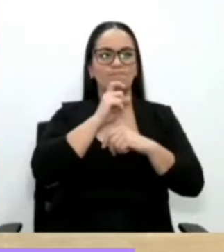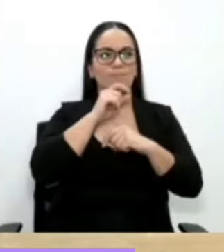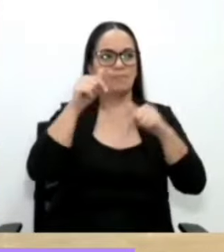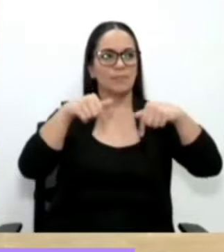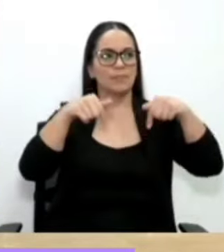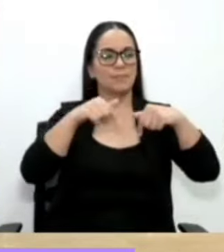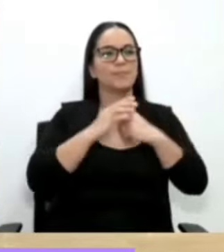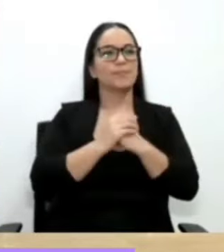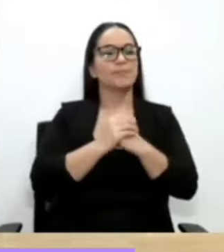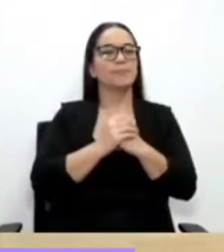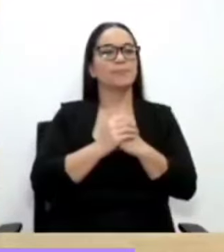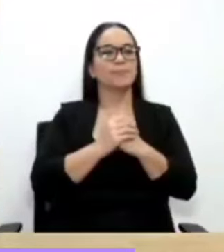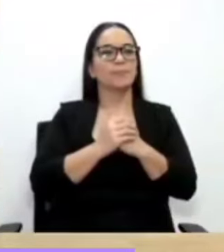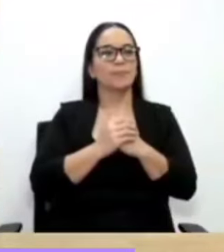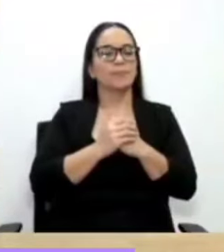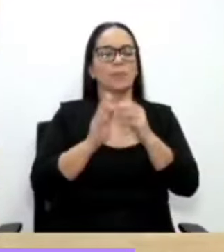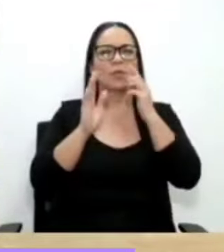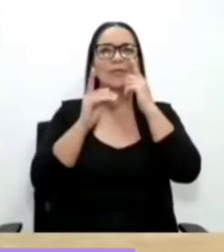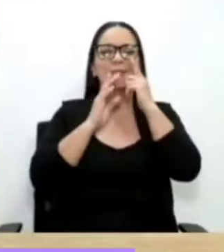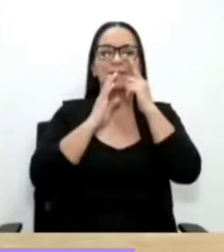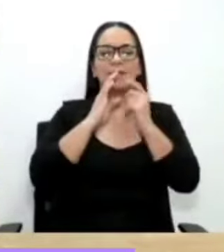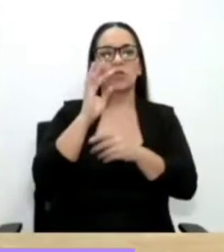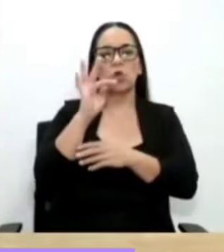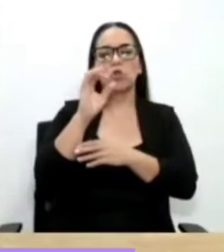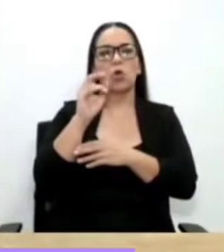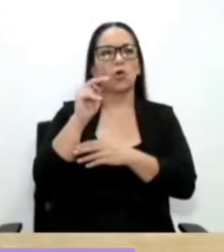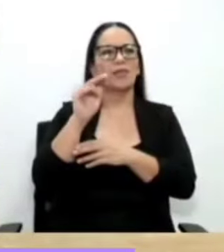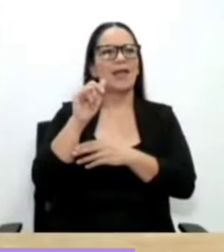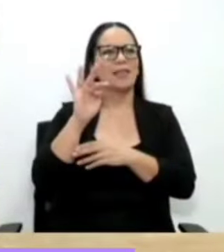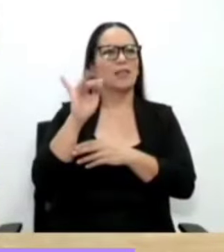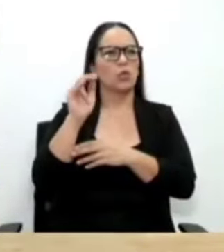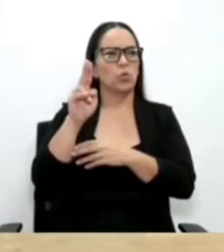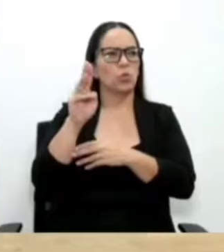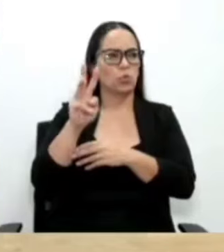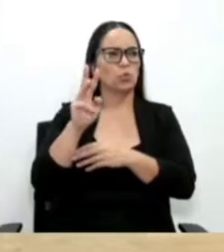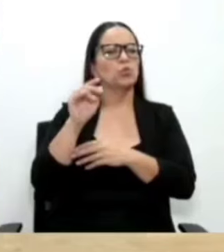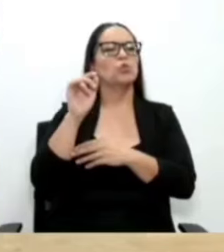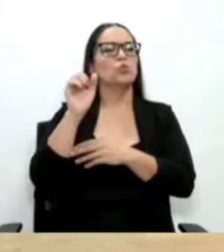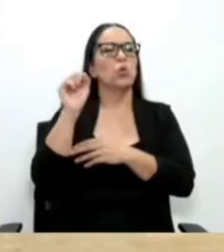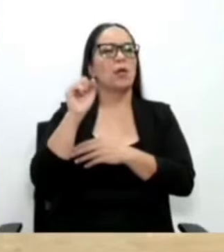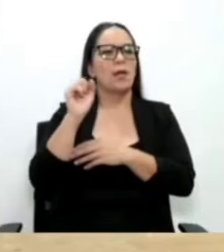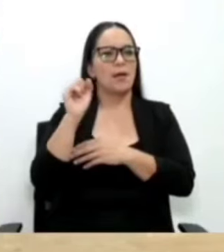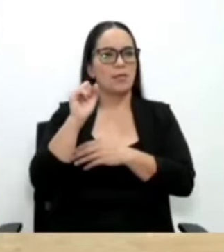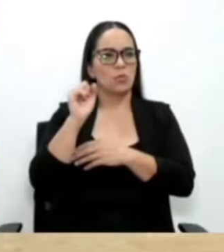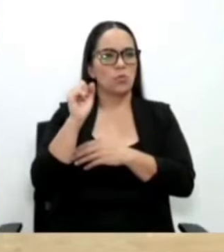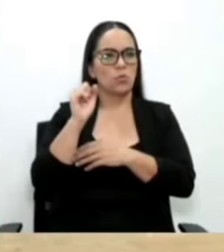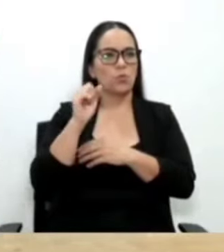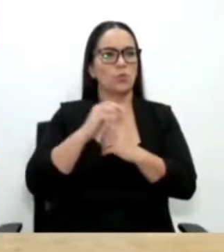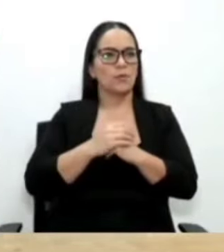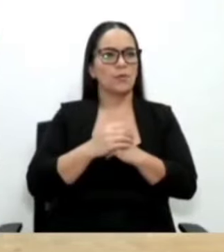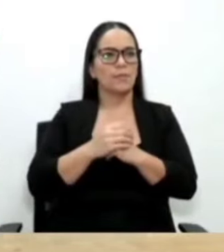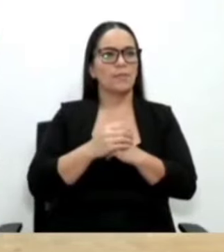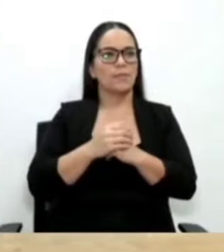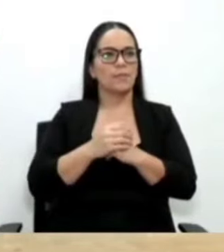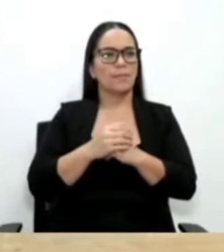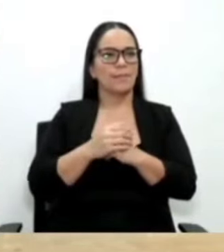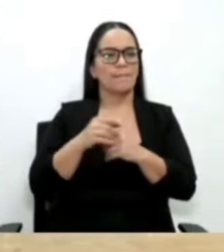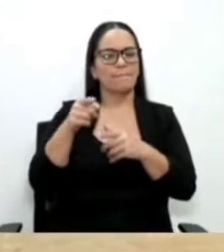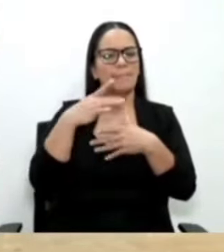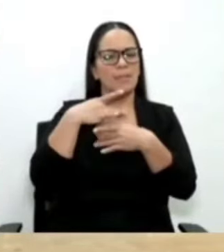a Tonatiuh Solano a escribir algo con claro sesgo e interés destructivo,